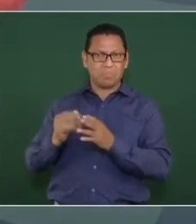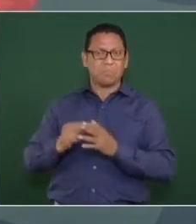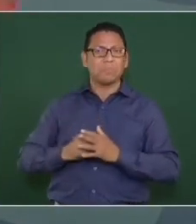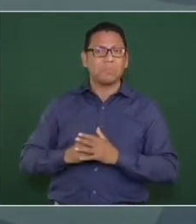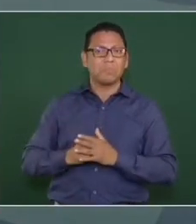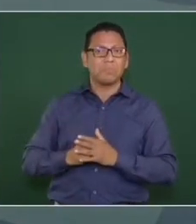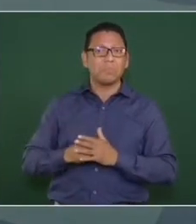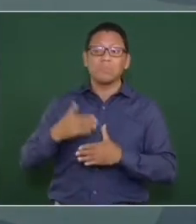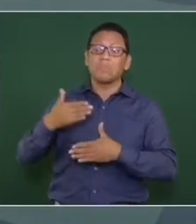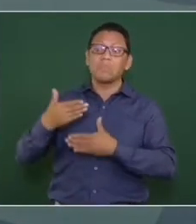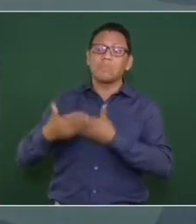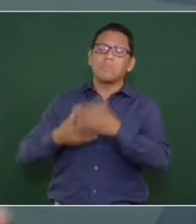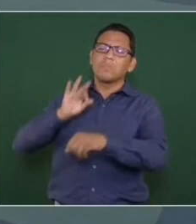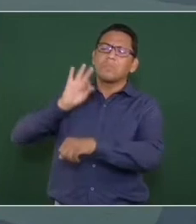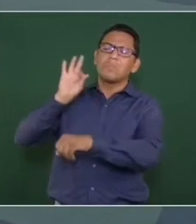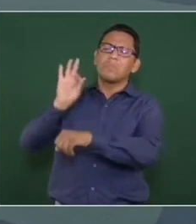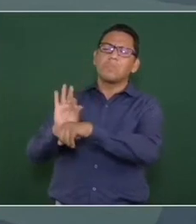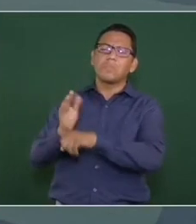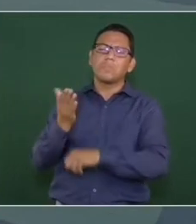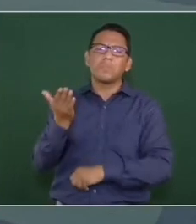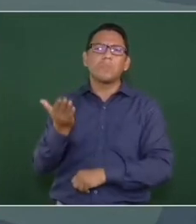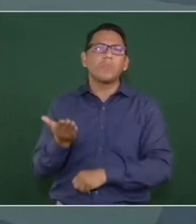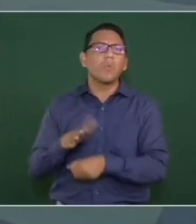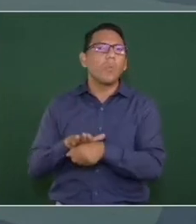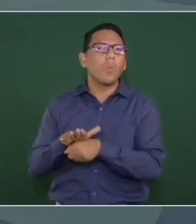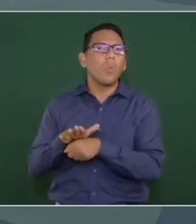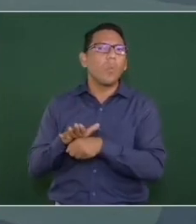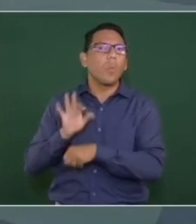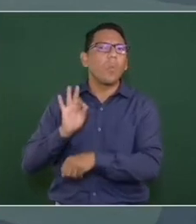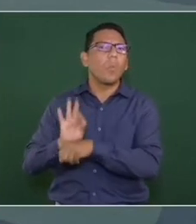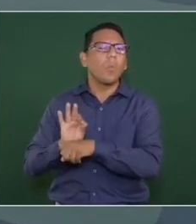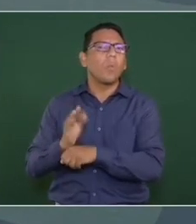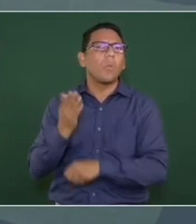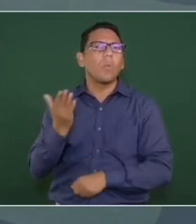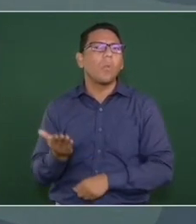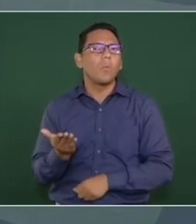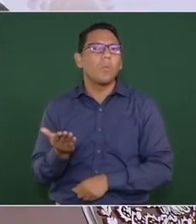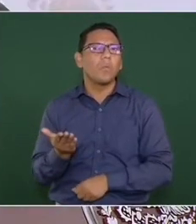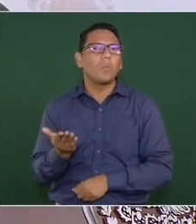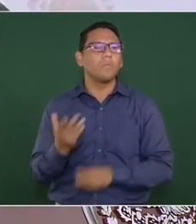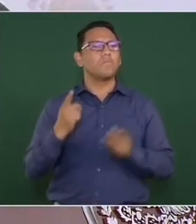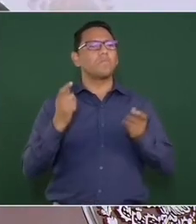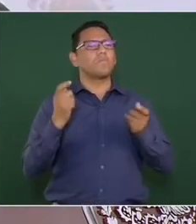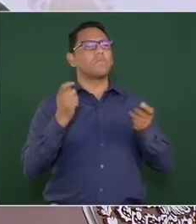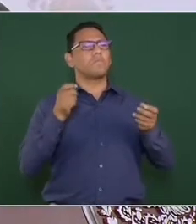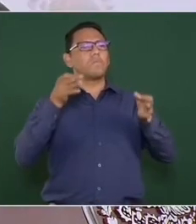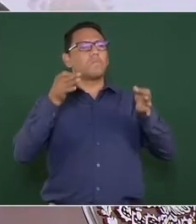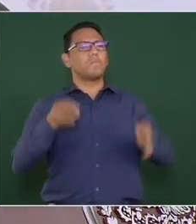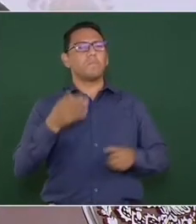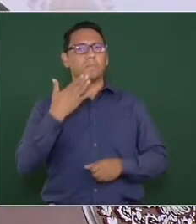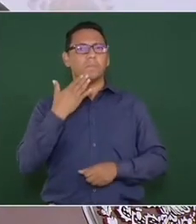pues el que se sienta bien